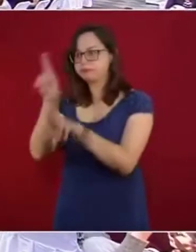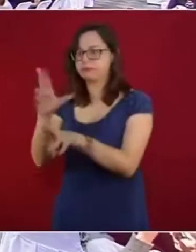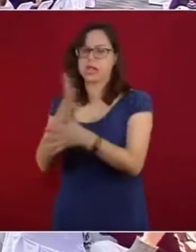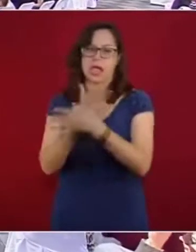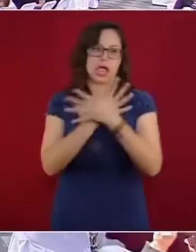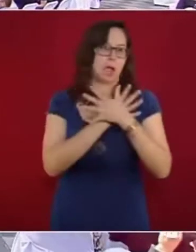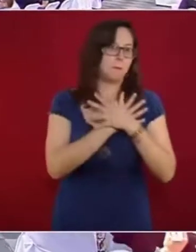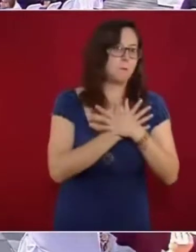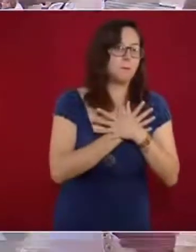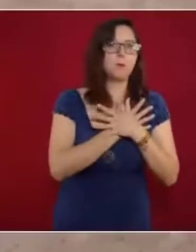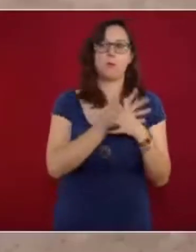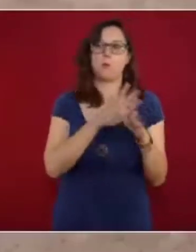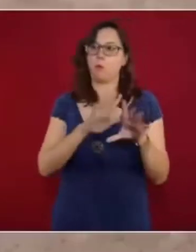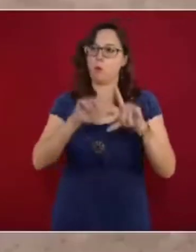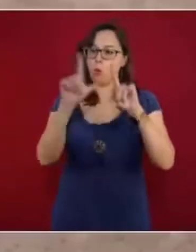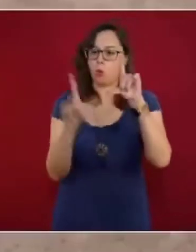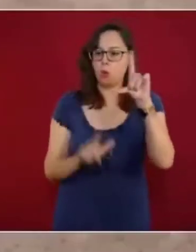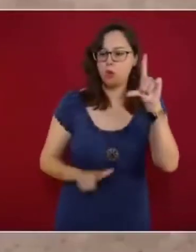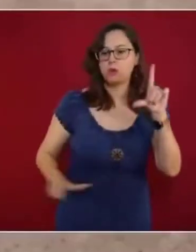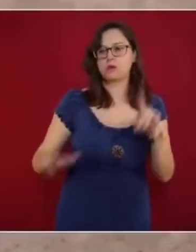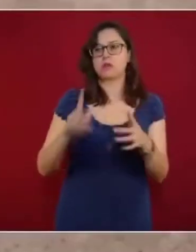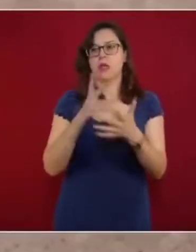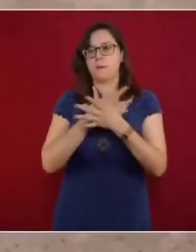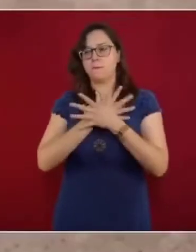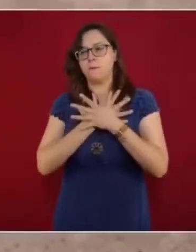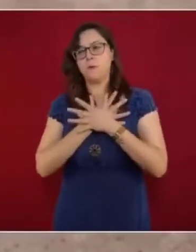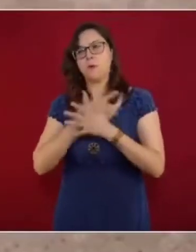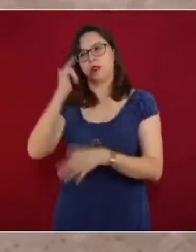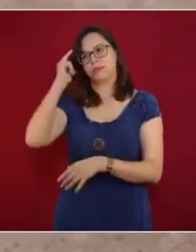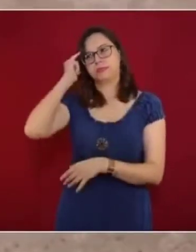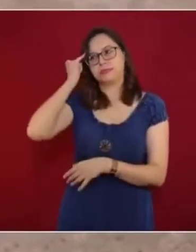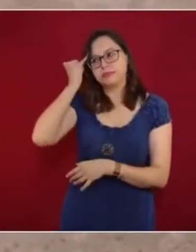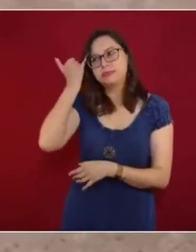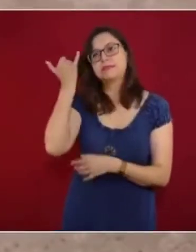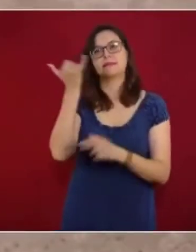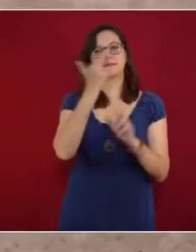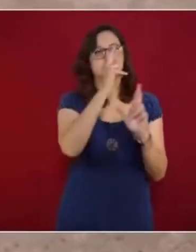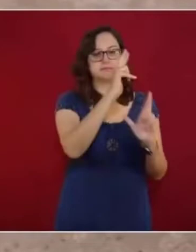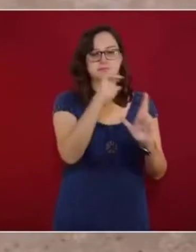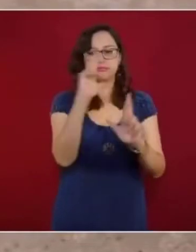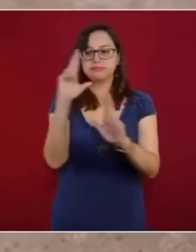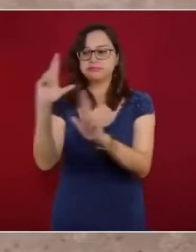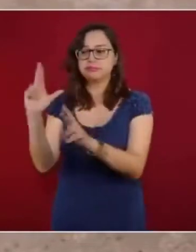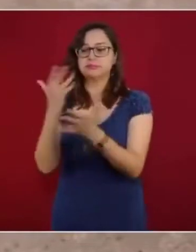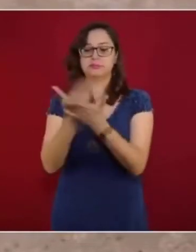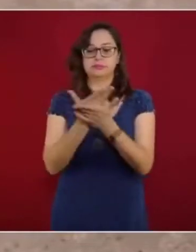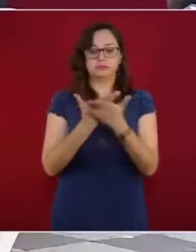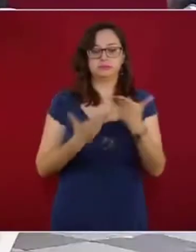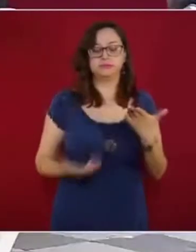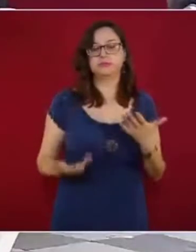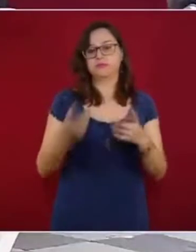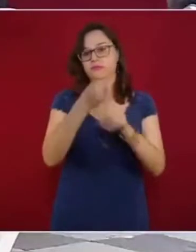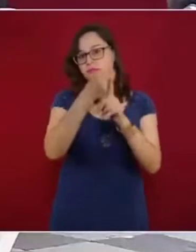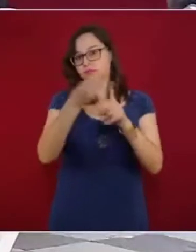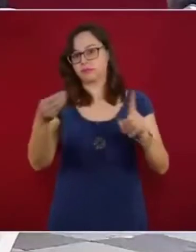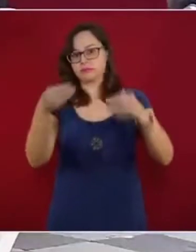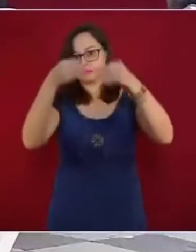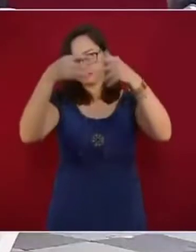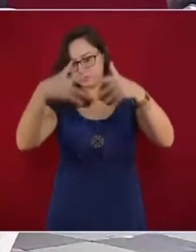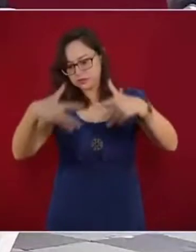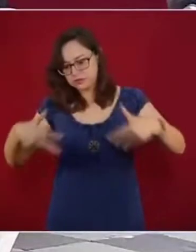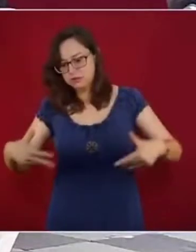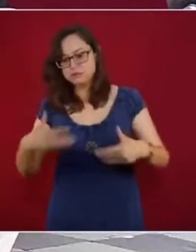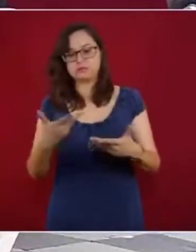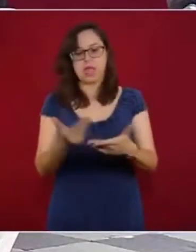pueblo diverso y a nuestras culturas indígenas. El reordenamiento que llevamos a cabo es producto del diagnóstico, el